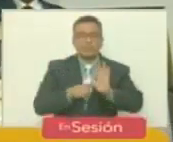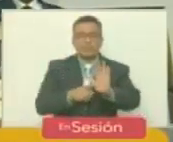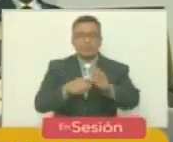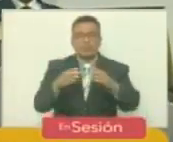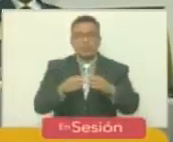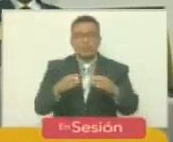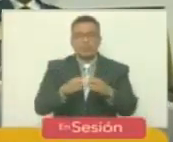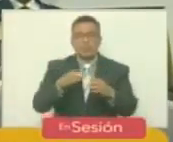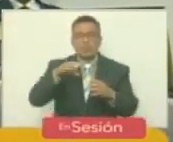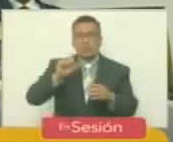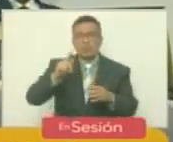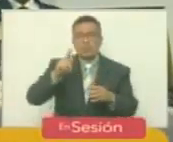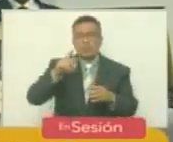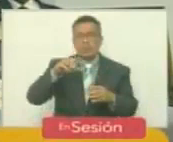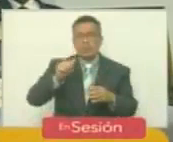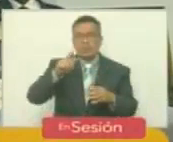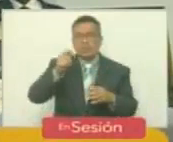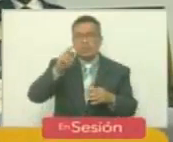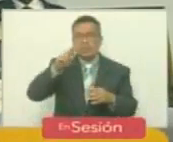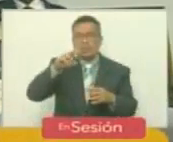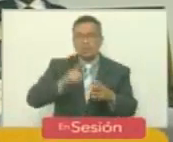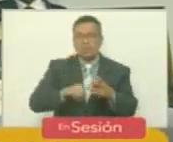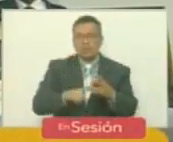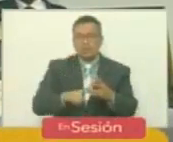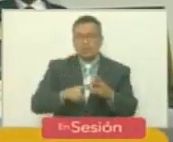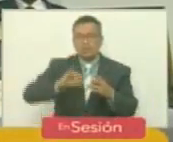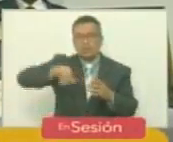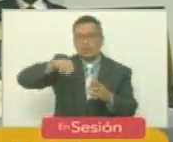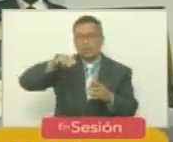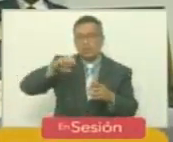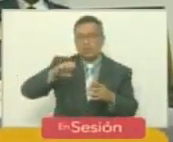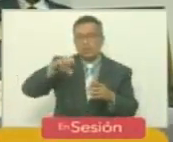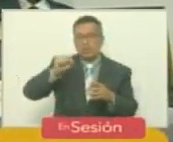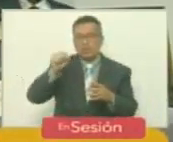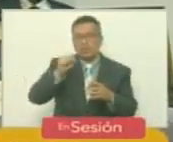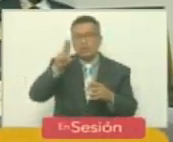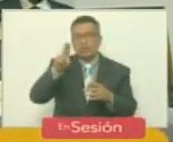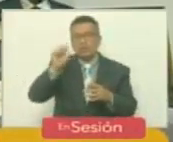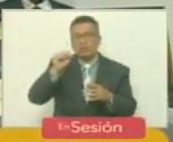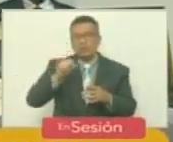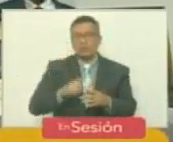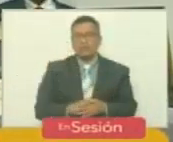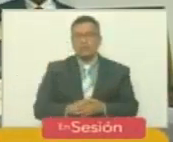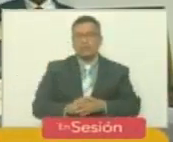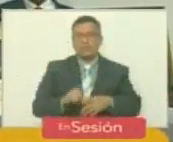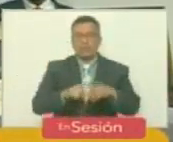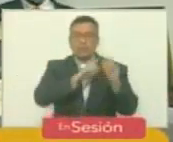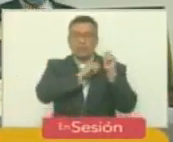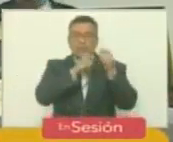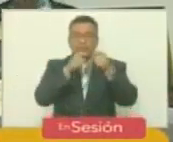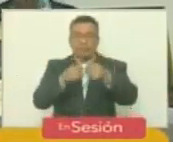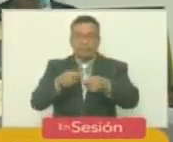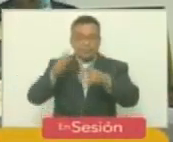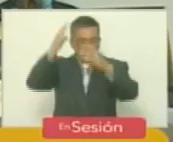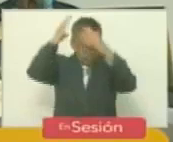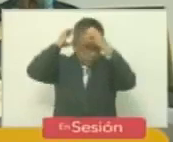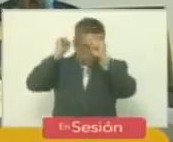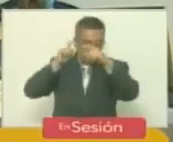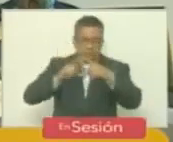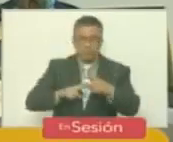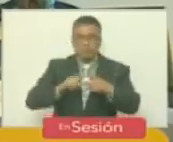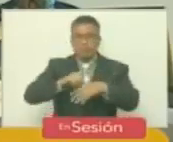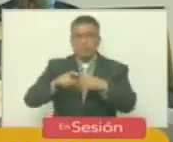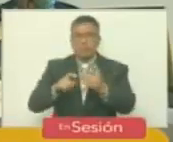Estado de Catar. Cinco, ciudadano Jesús Rafael Salazar Velázquez, como embajador extraordinario y